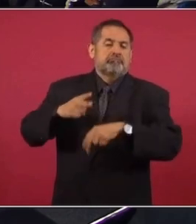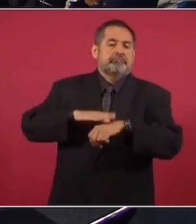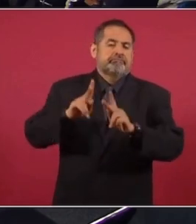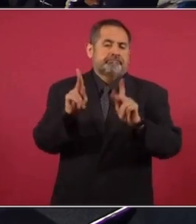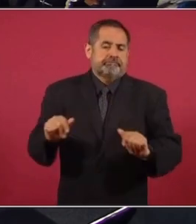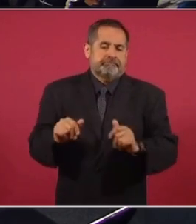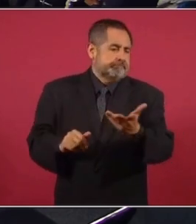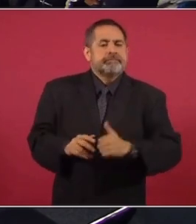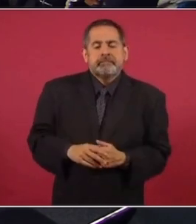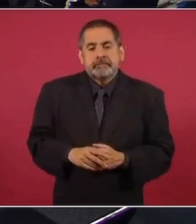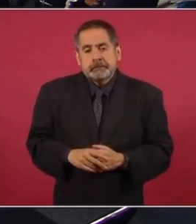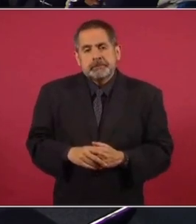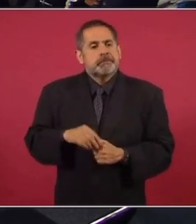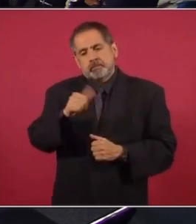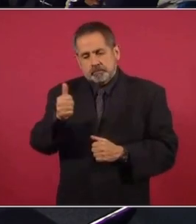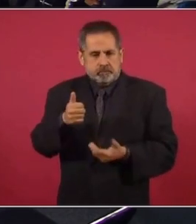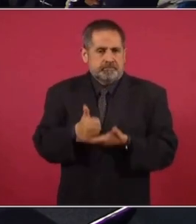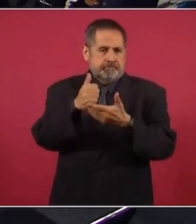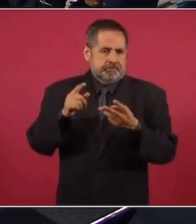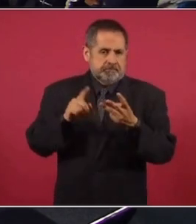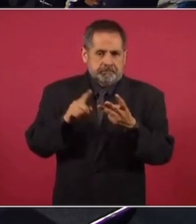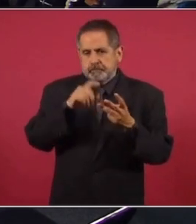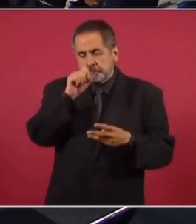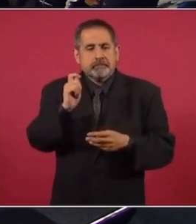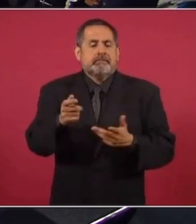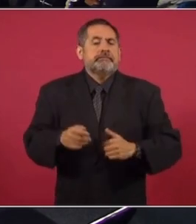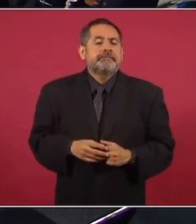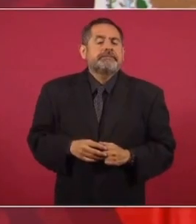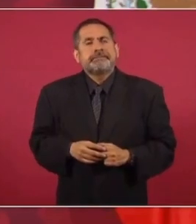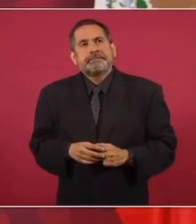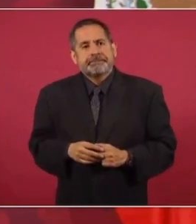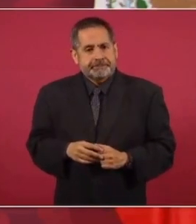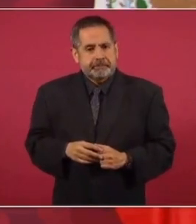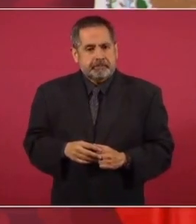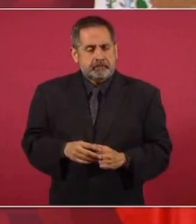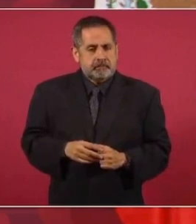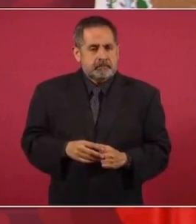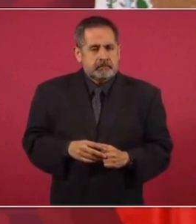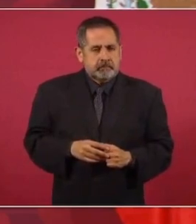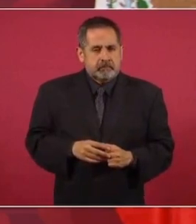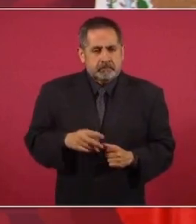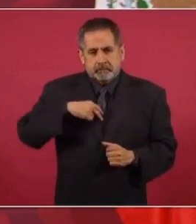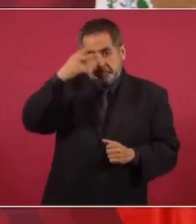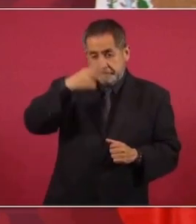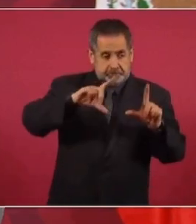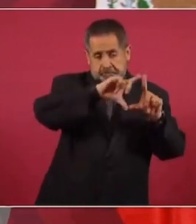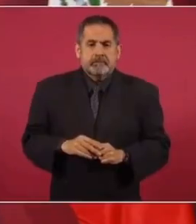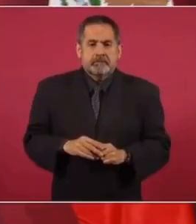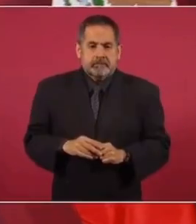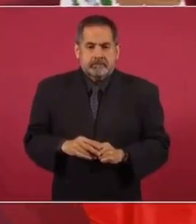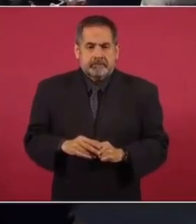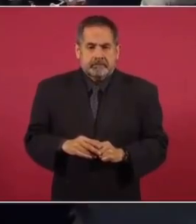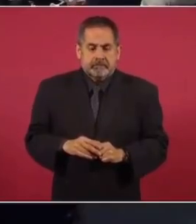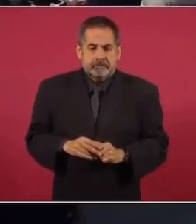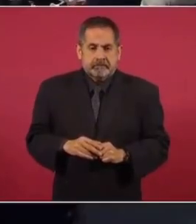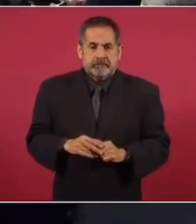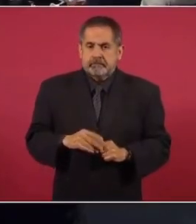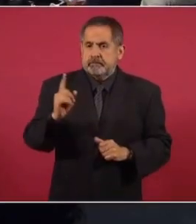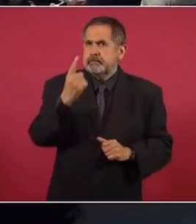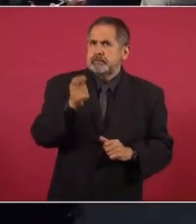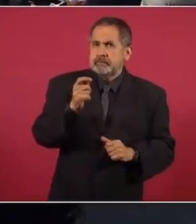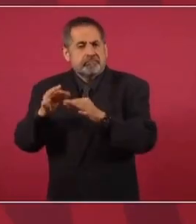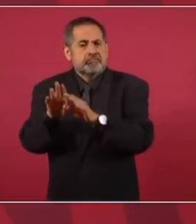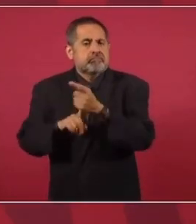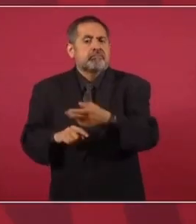nos ayuda. Y luego lo que también nos ayuda mucho es de que México es muy atractivo para la inversión. Lo único